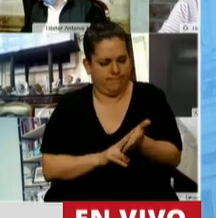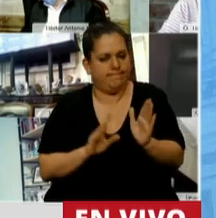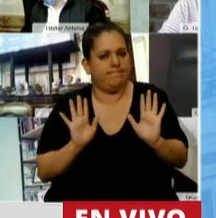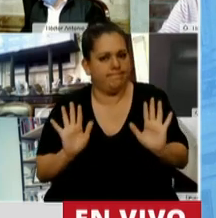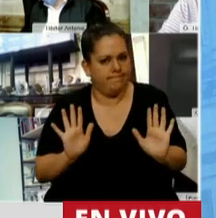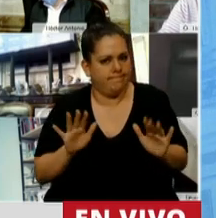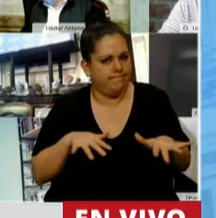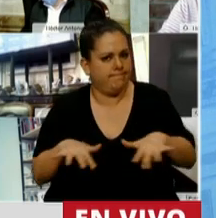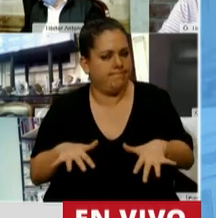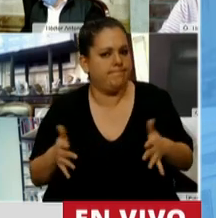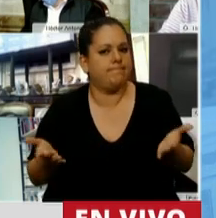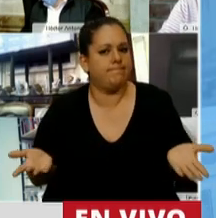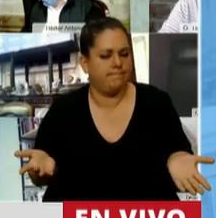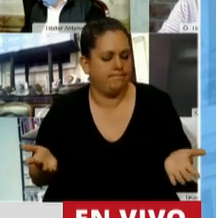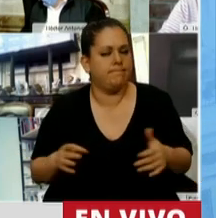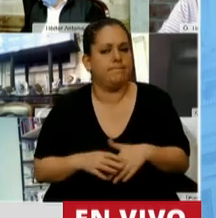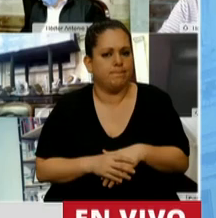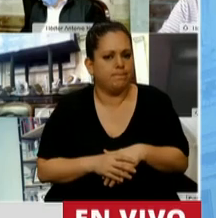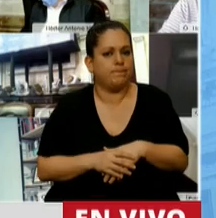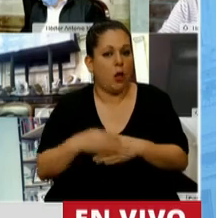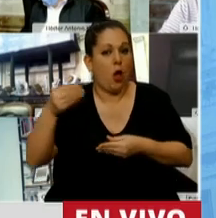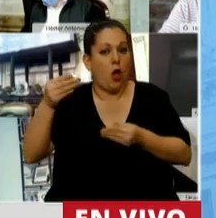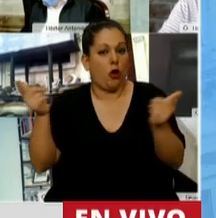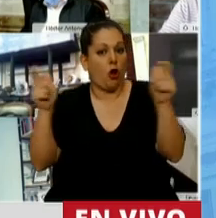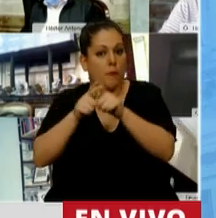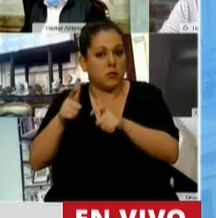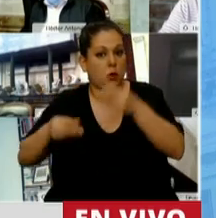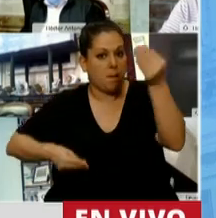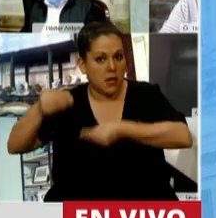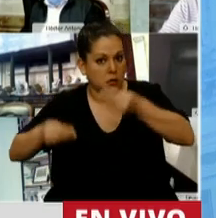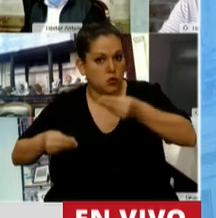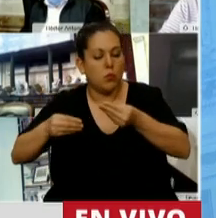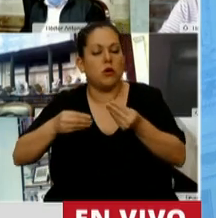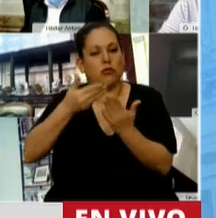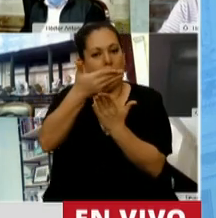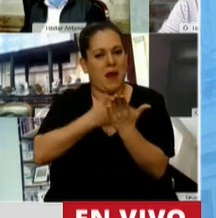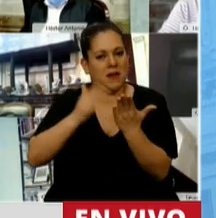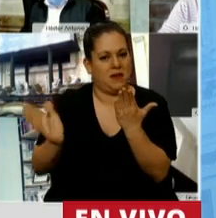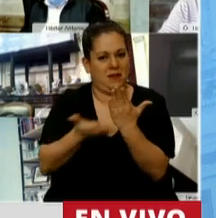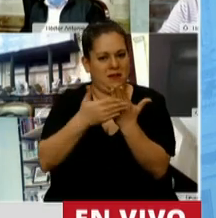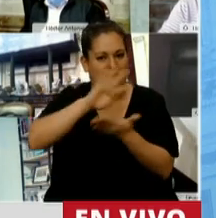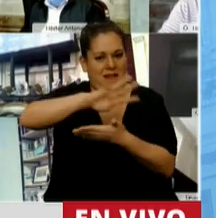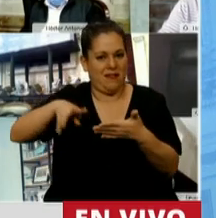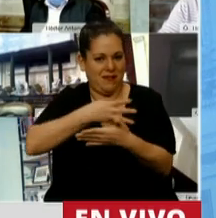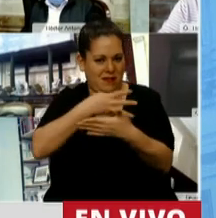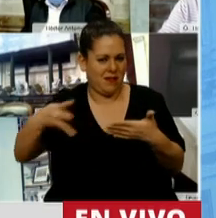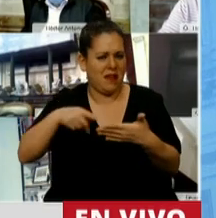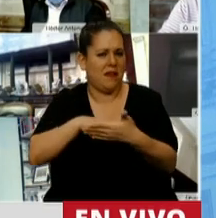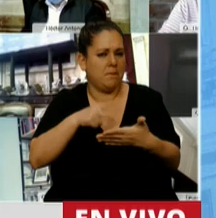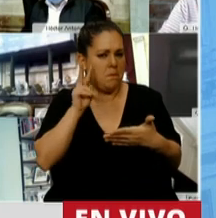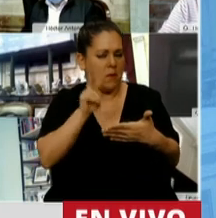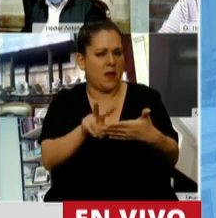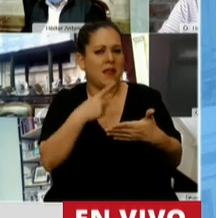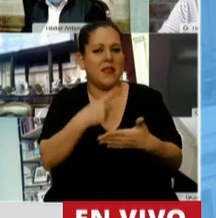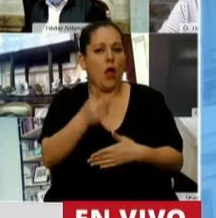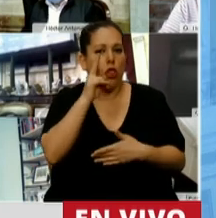La Comisión de Presupuestos modifica la planilla anexa al artículo 12 y se incrementó en 2